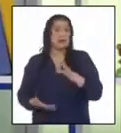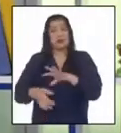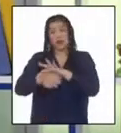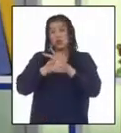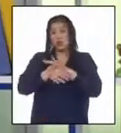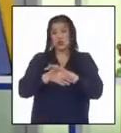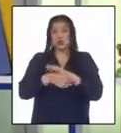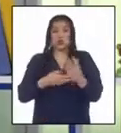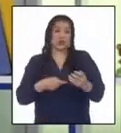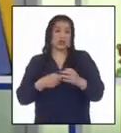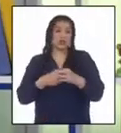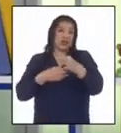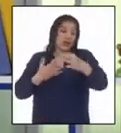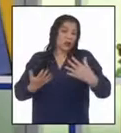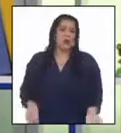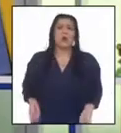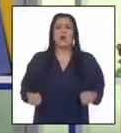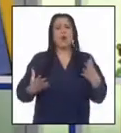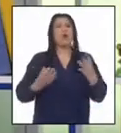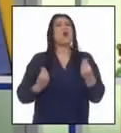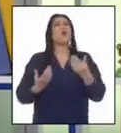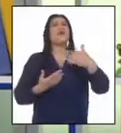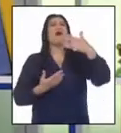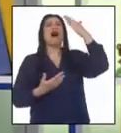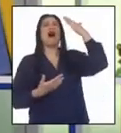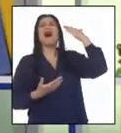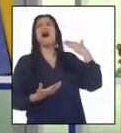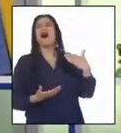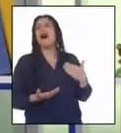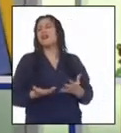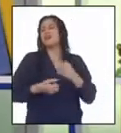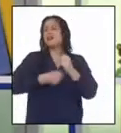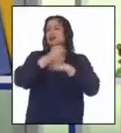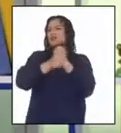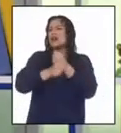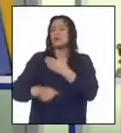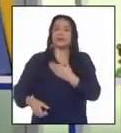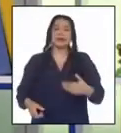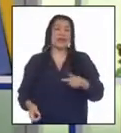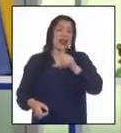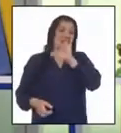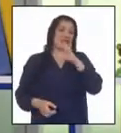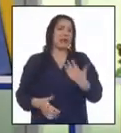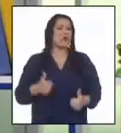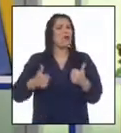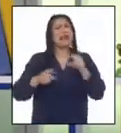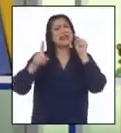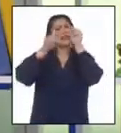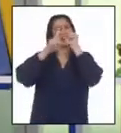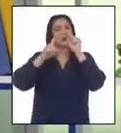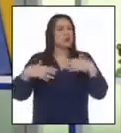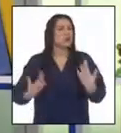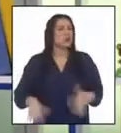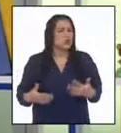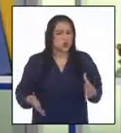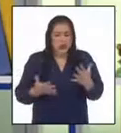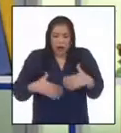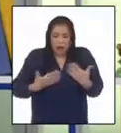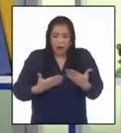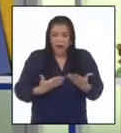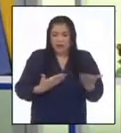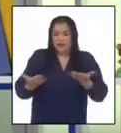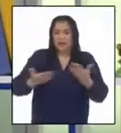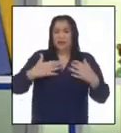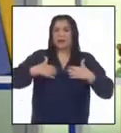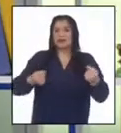médicos, casi heroico, ¿cómo habrá sido durante el onceño de Leguía? ¿Qué desafíos habrán enfrentado al atender a las poblaciones